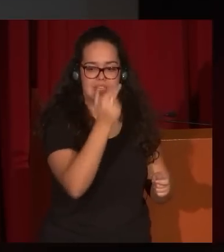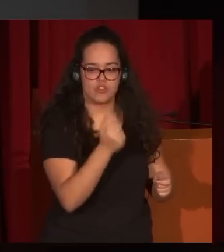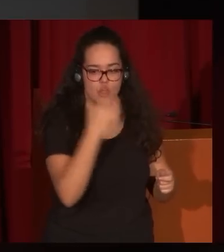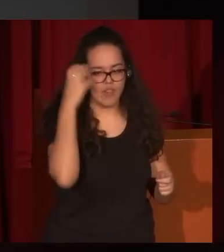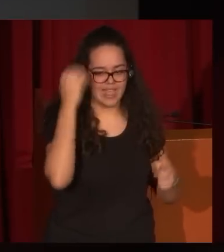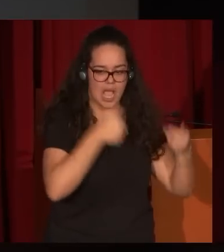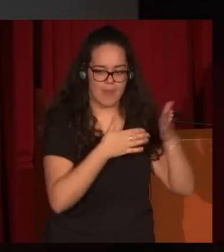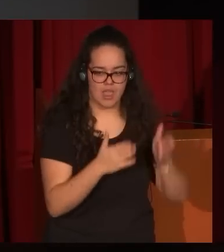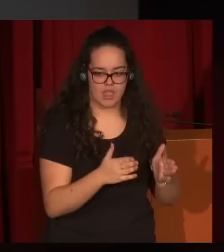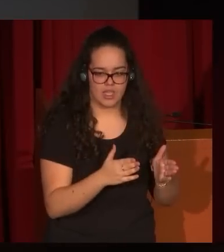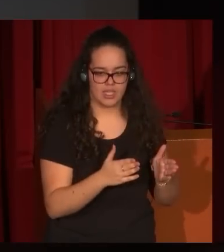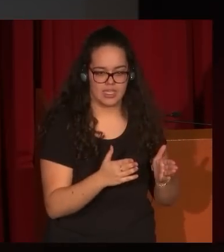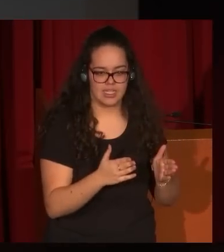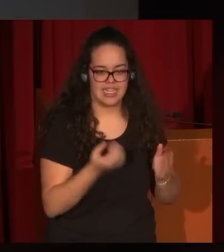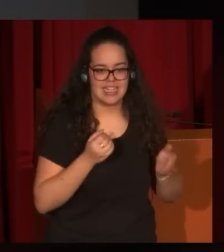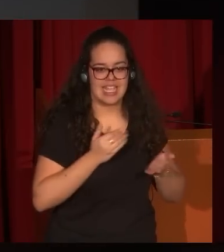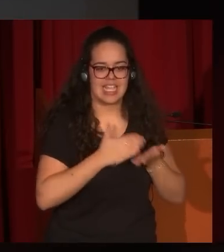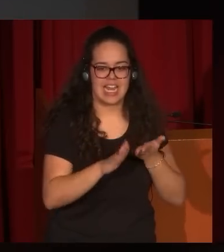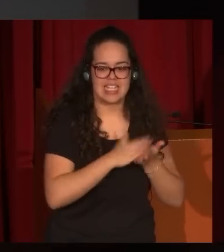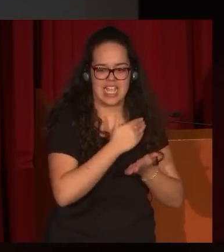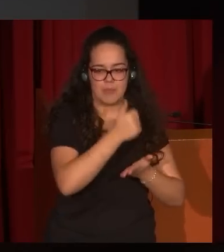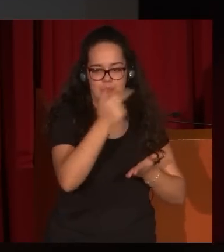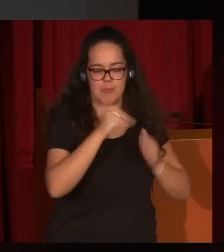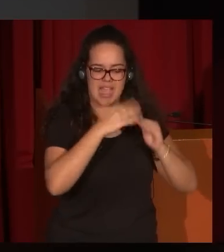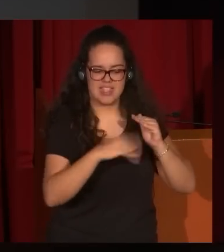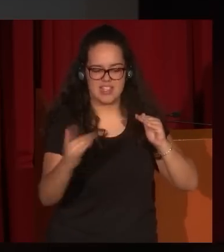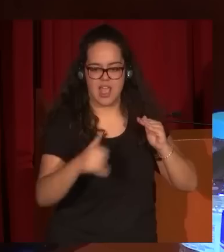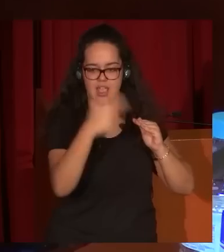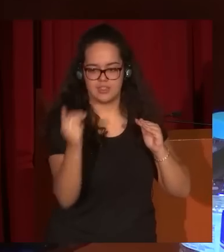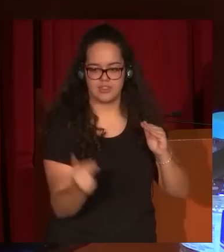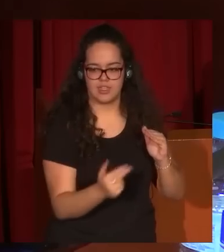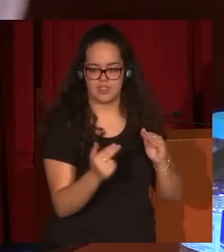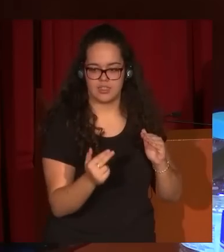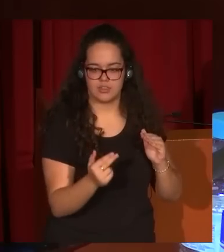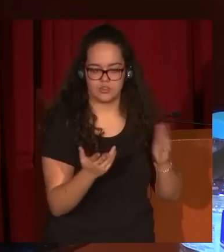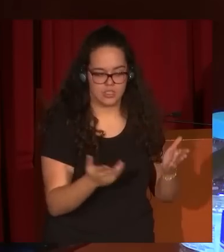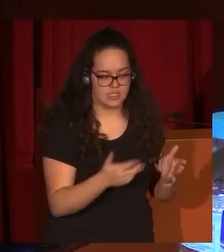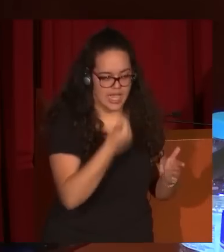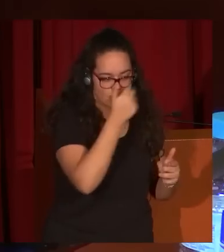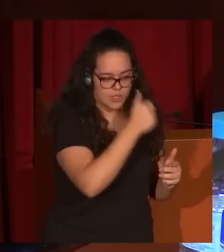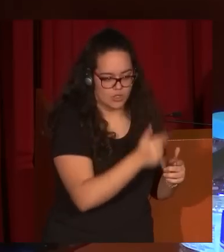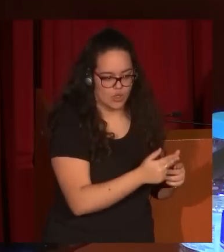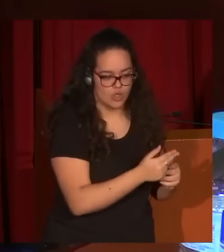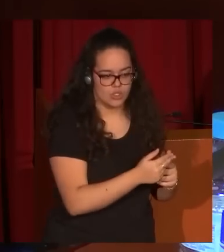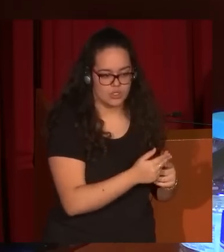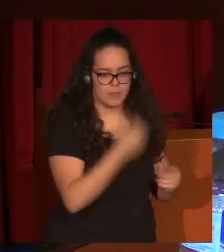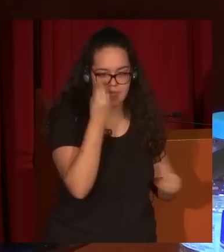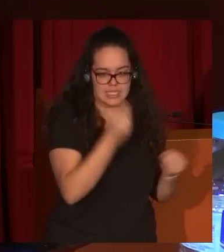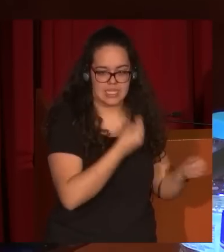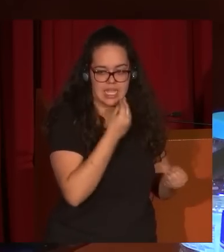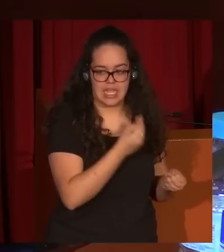paisista, una vez más, en la clase de paisajista. decir, a Eugenio Lucas se le considera en su tiempo muy